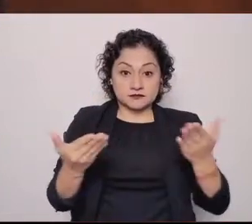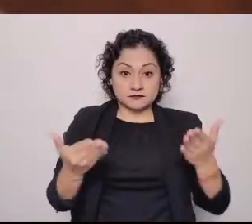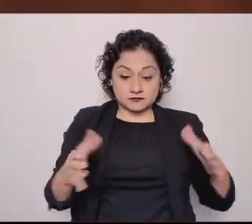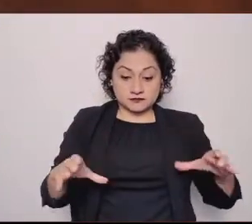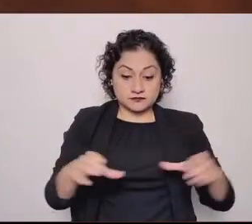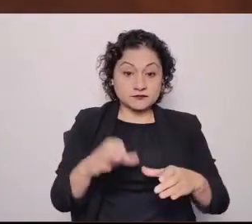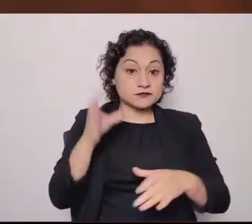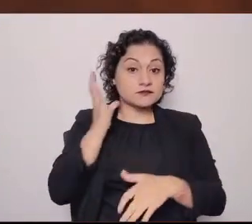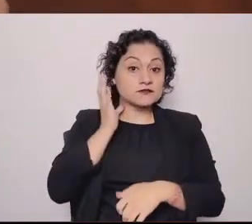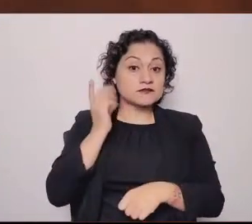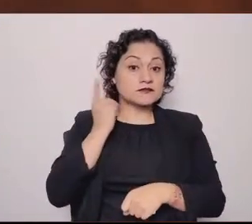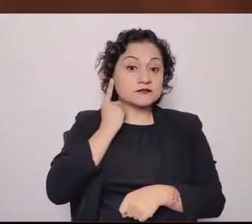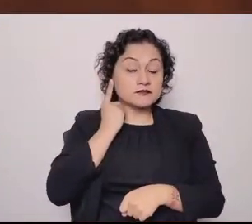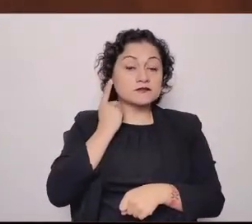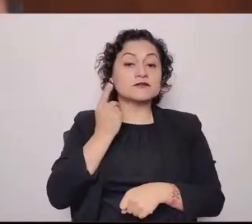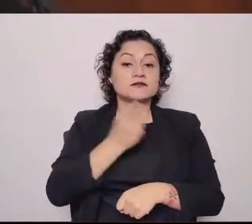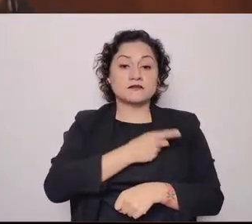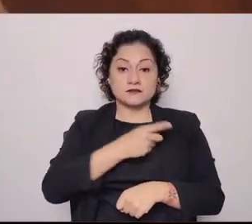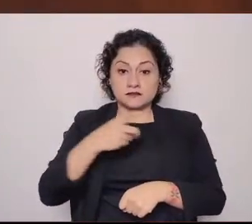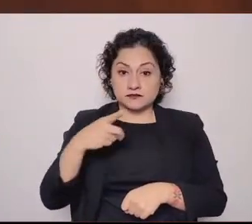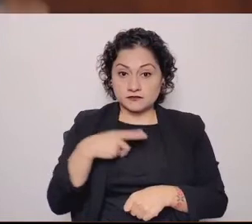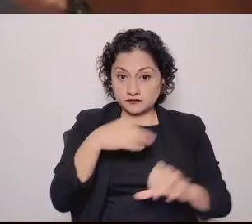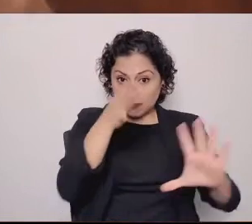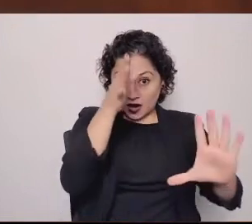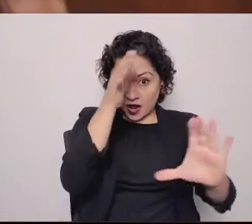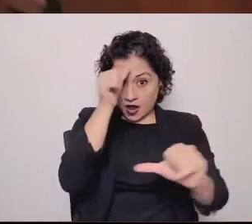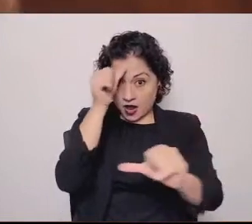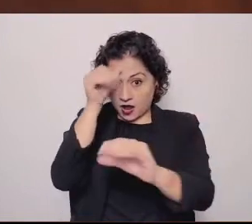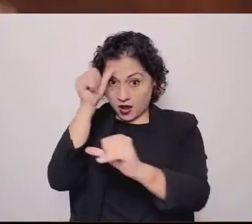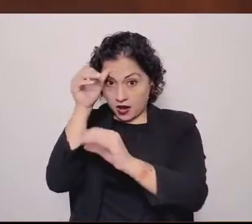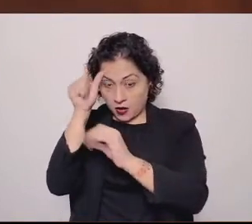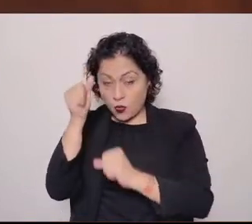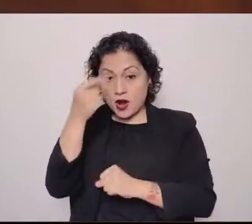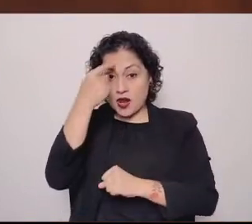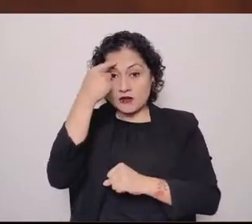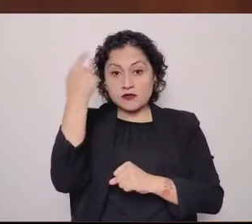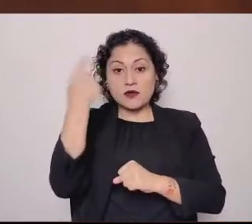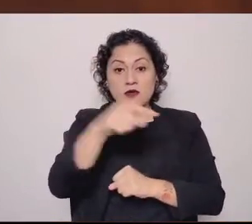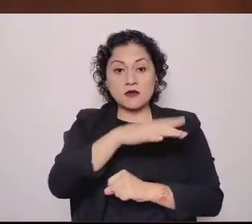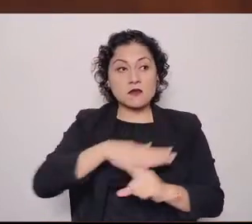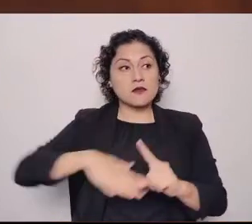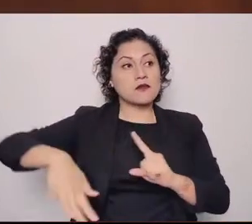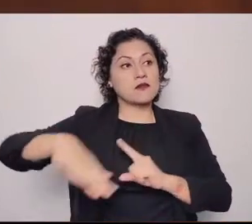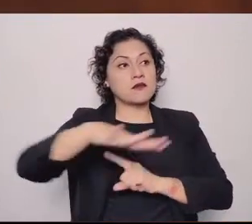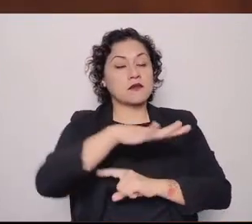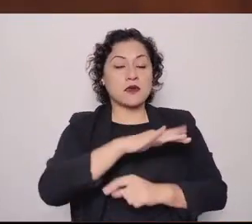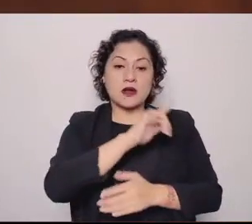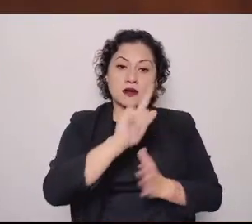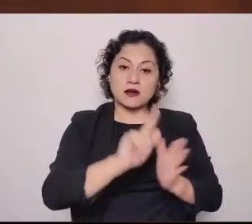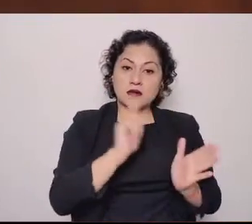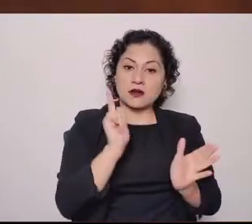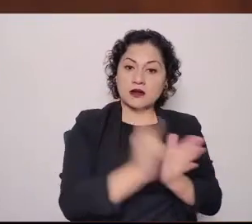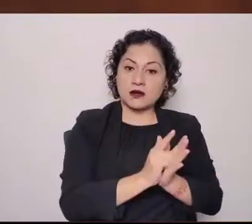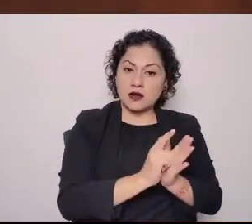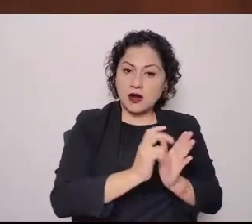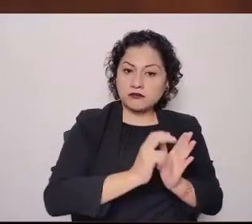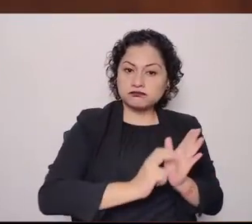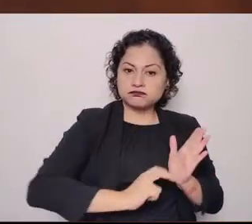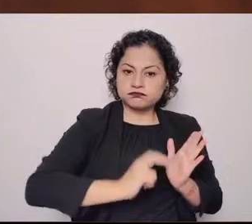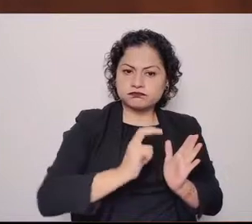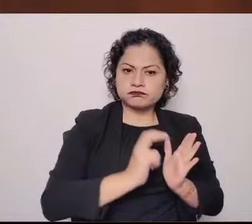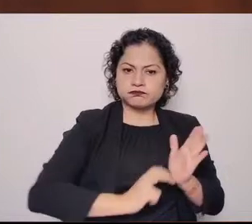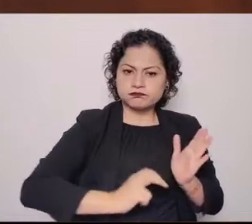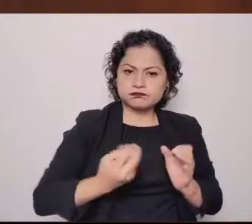en la que creemos las condiciones para crear las mejores leyes en el Estado de México. Y